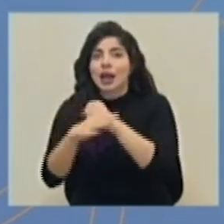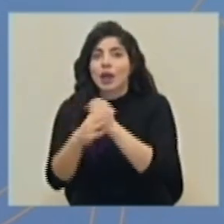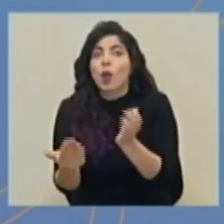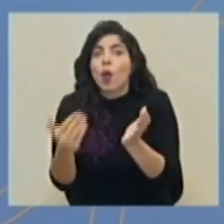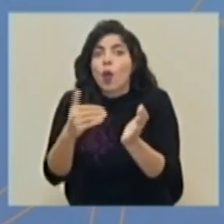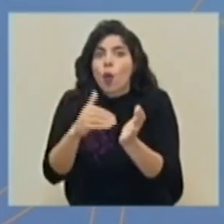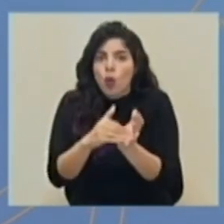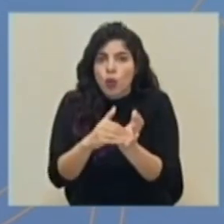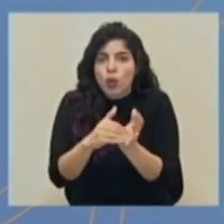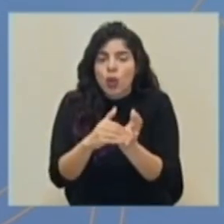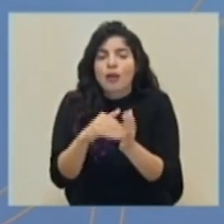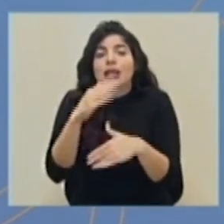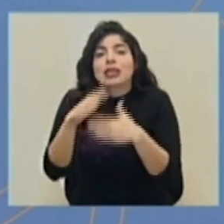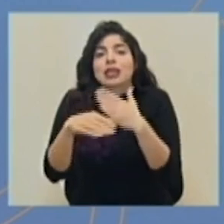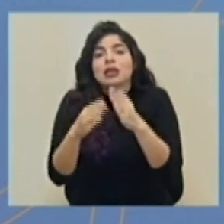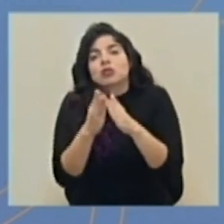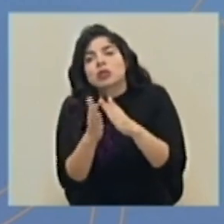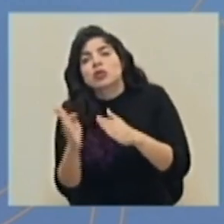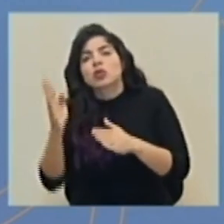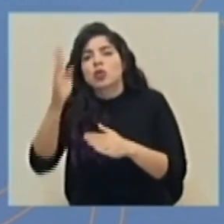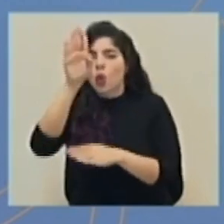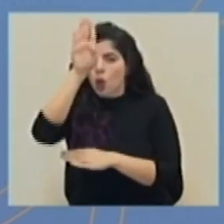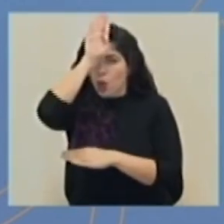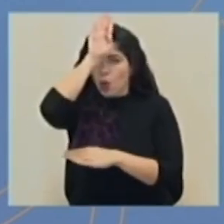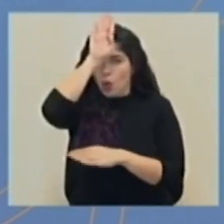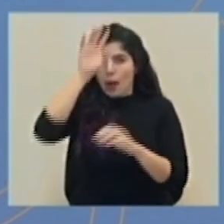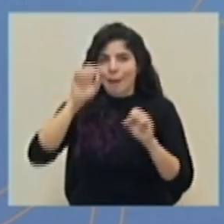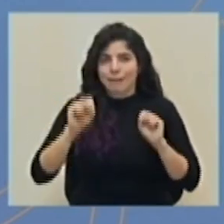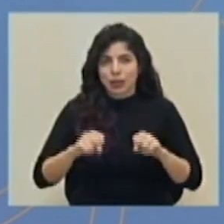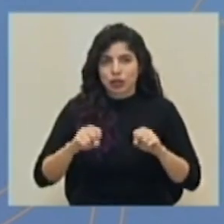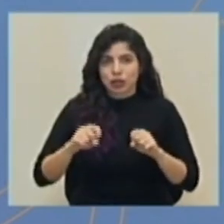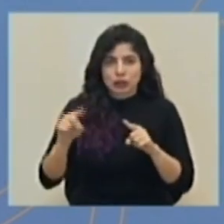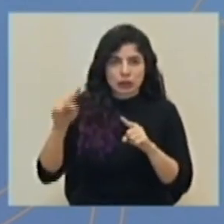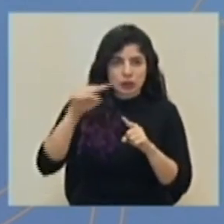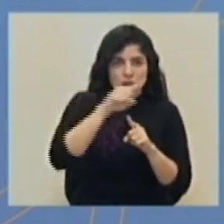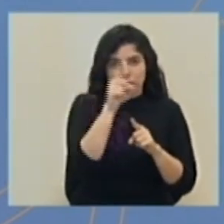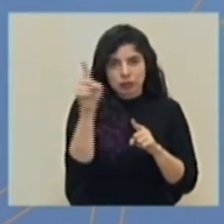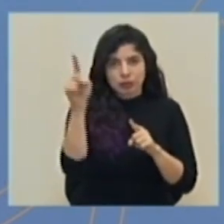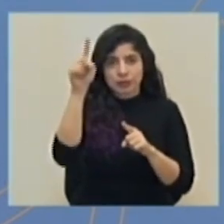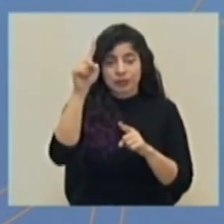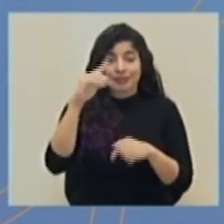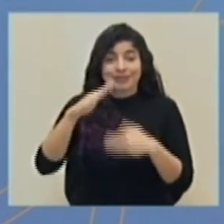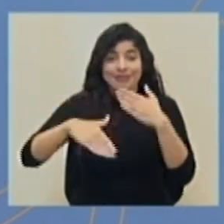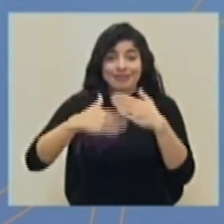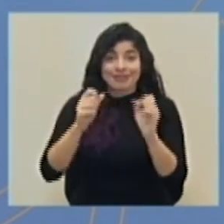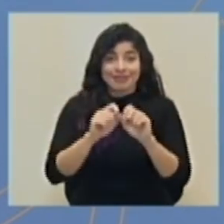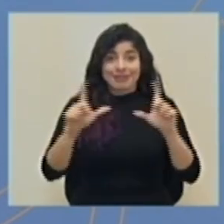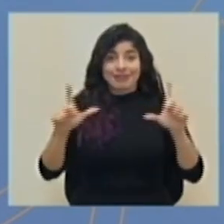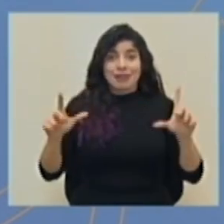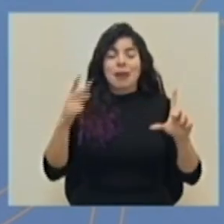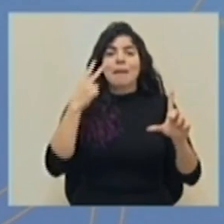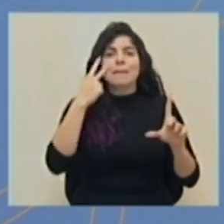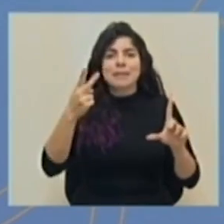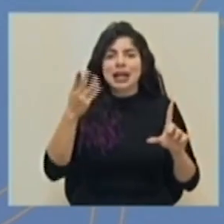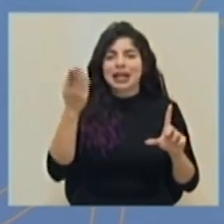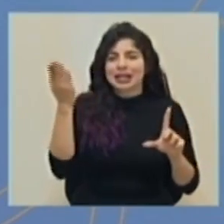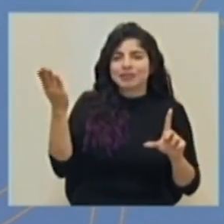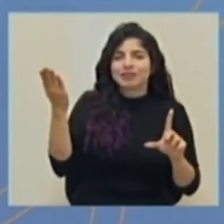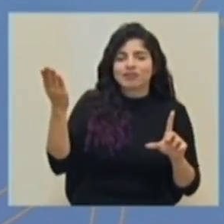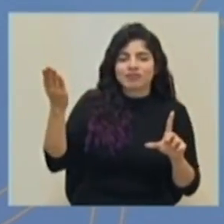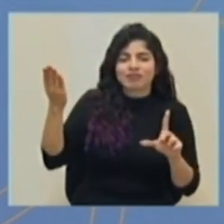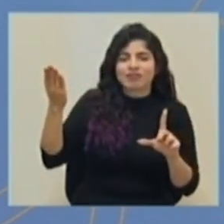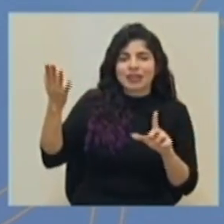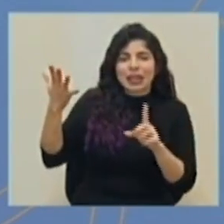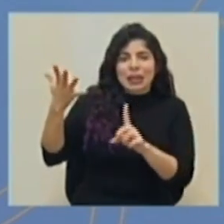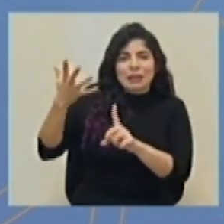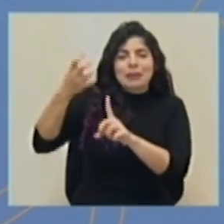occidental de Cuba. En la próxima lámina podemos ver ya el efecto que ha tenido, el efecto